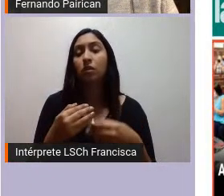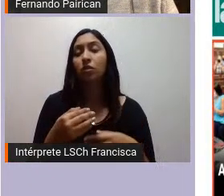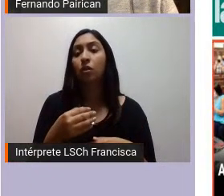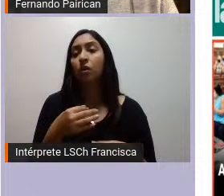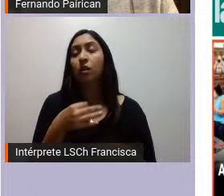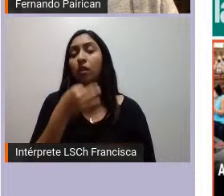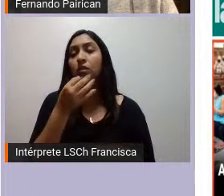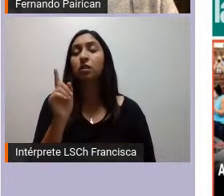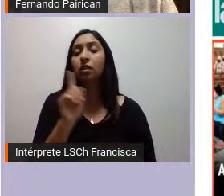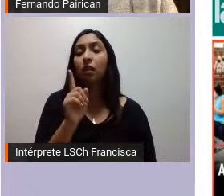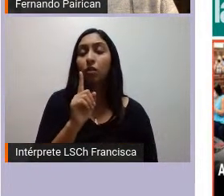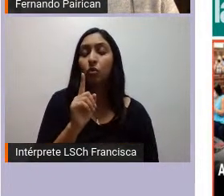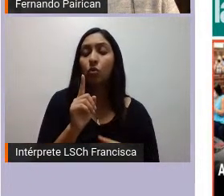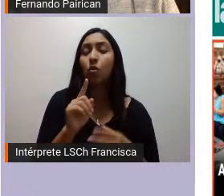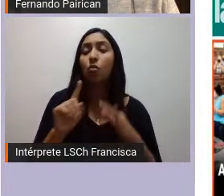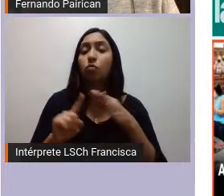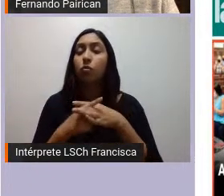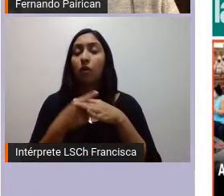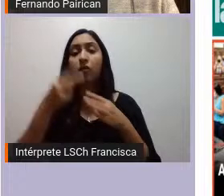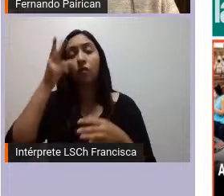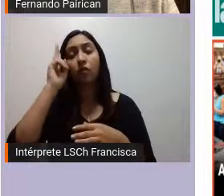los pueblos originarios en base a un discurso